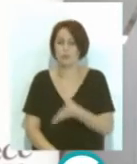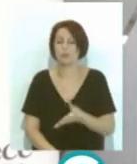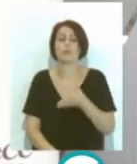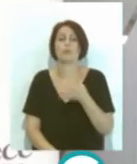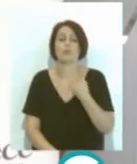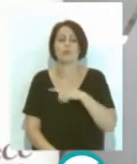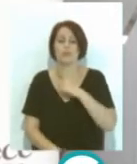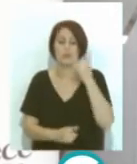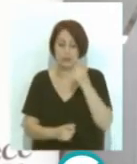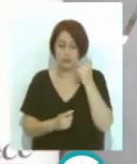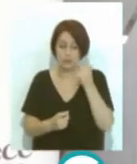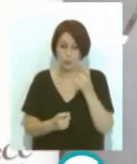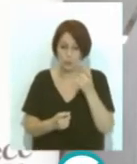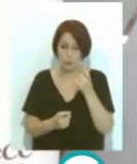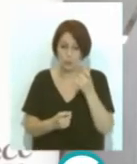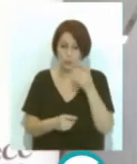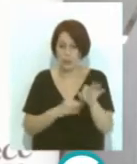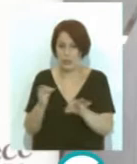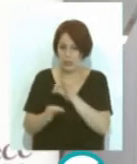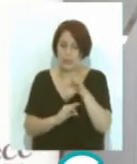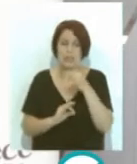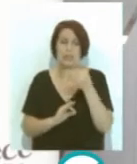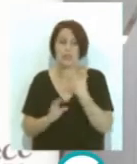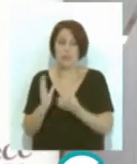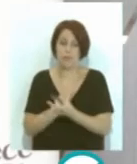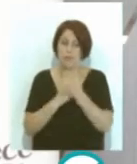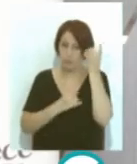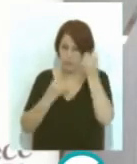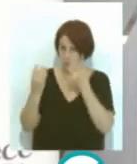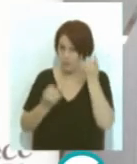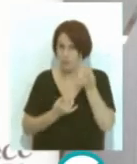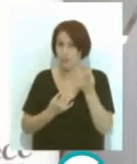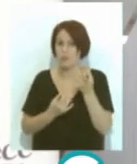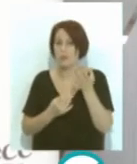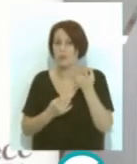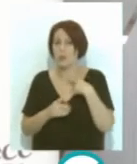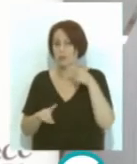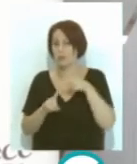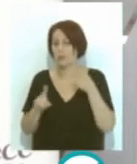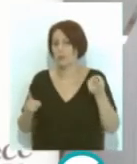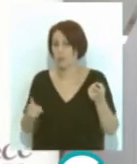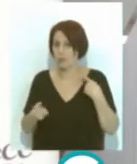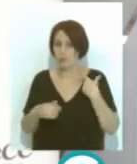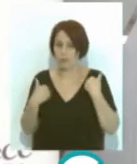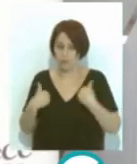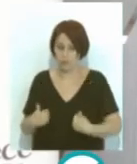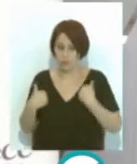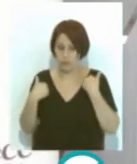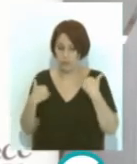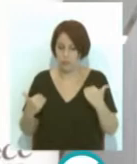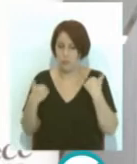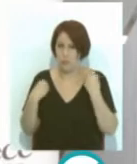intentamos siempre organizar y programar actividades para mejorar el ejercicio físico en